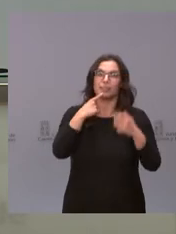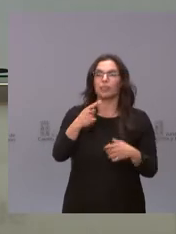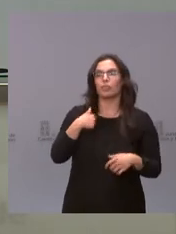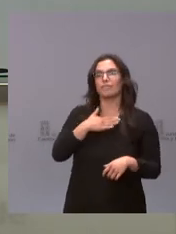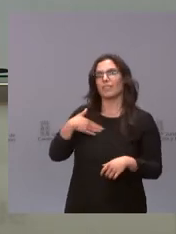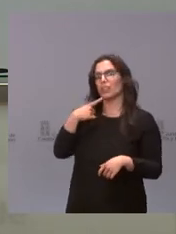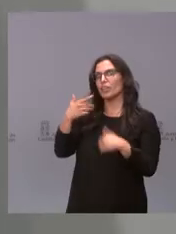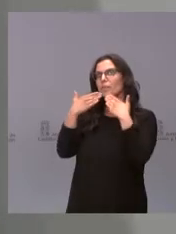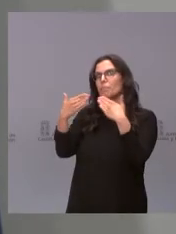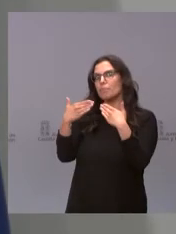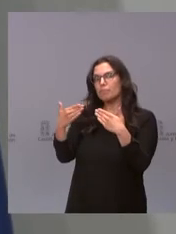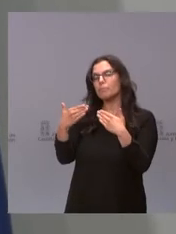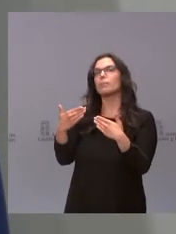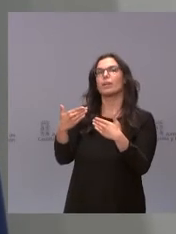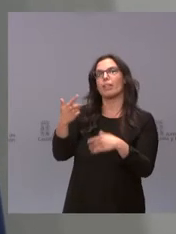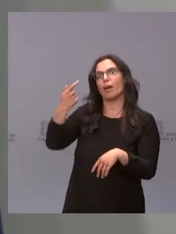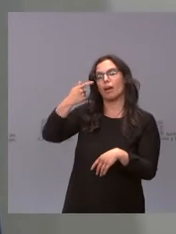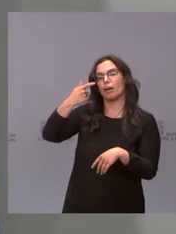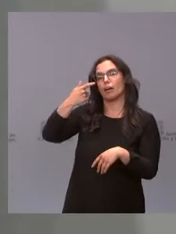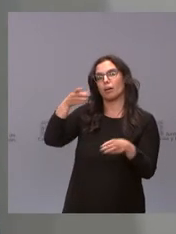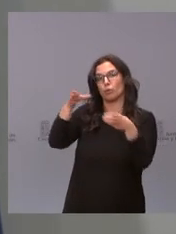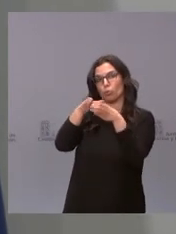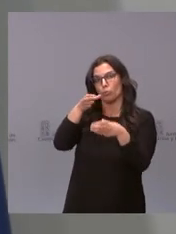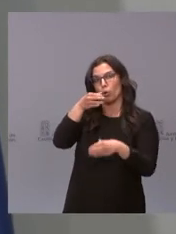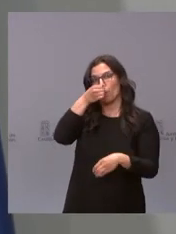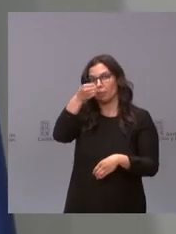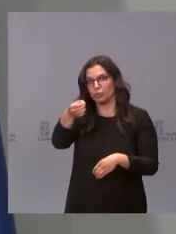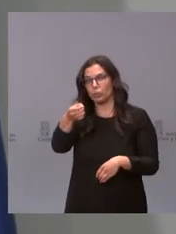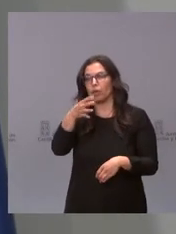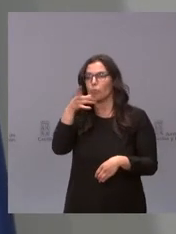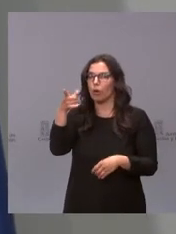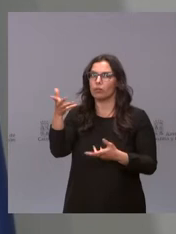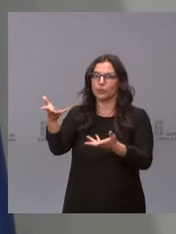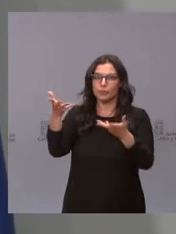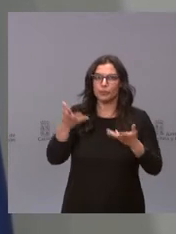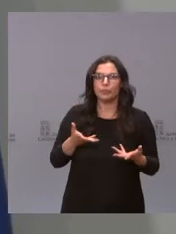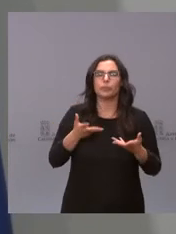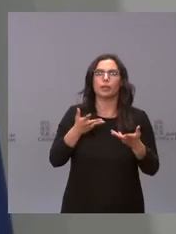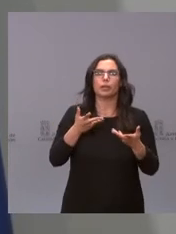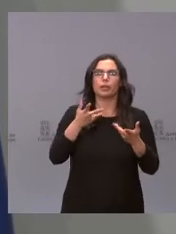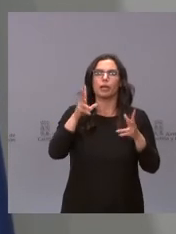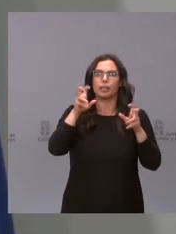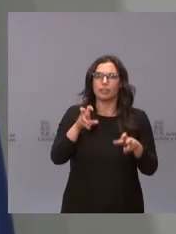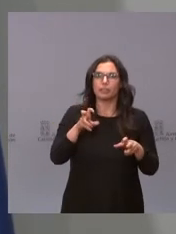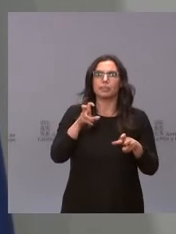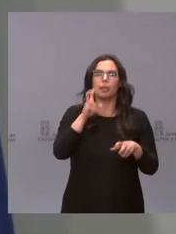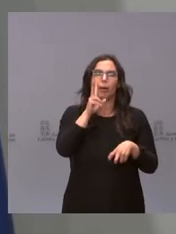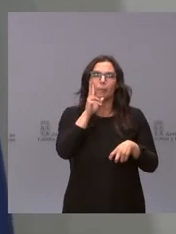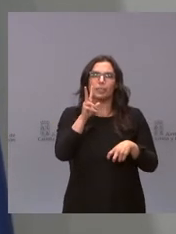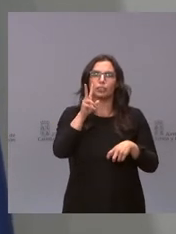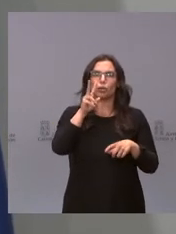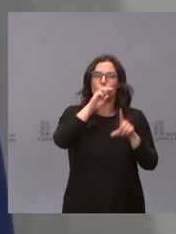que se ha fijado en la bondad de tener los datos abiertos, de la transparencia y que estén aprendiendo poco a poco